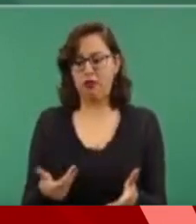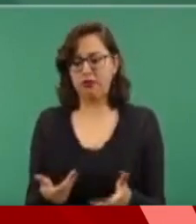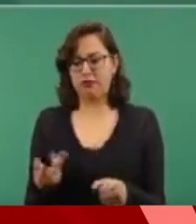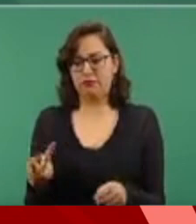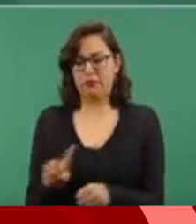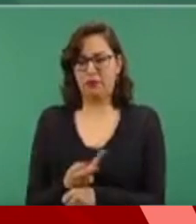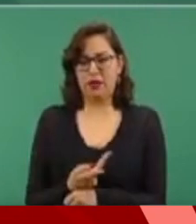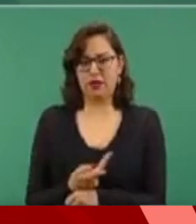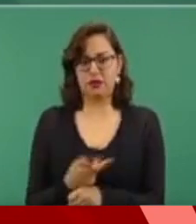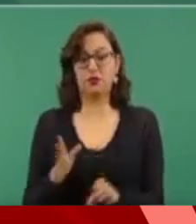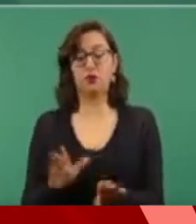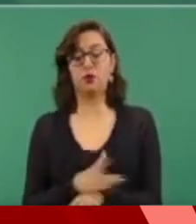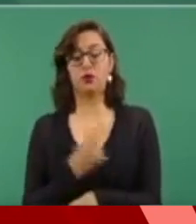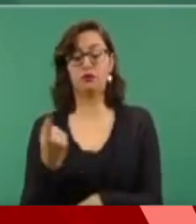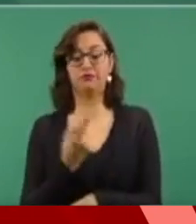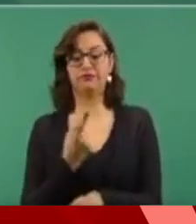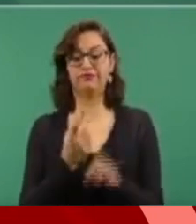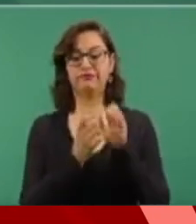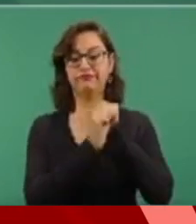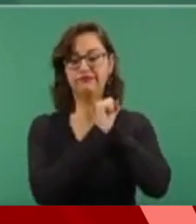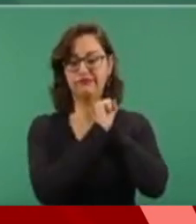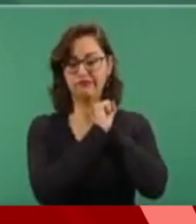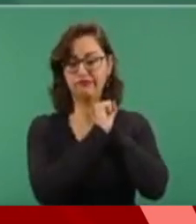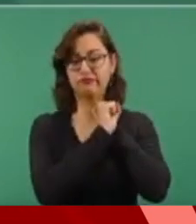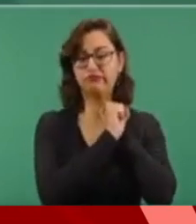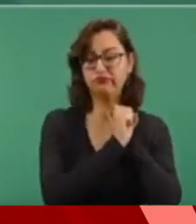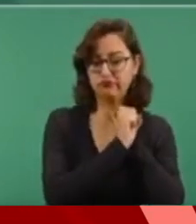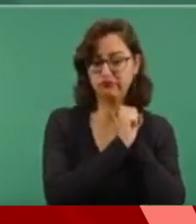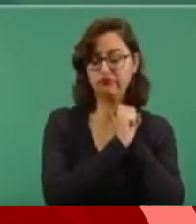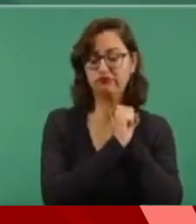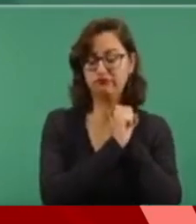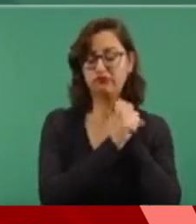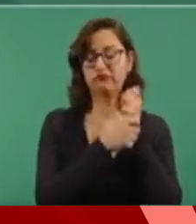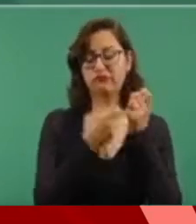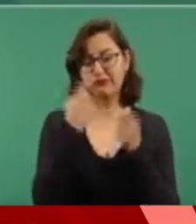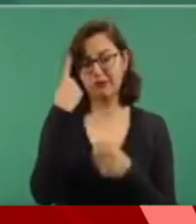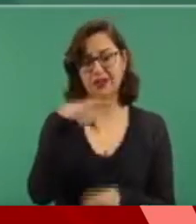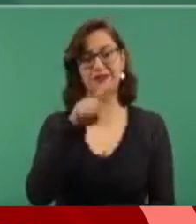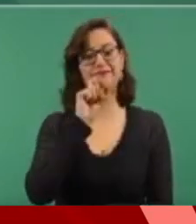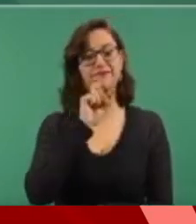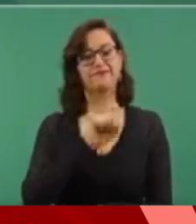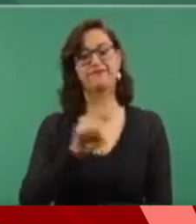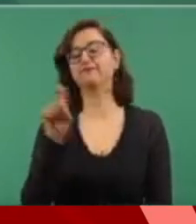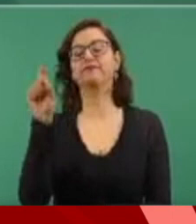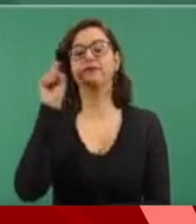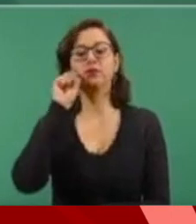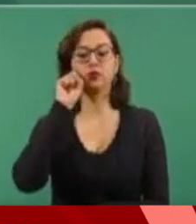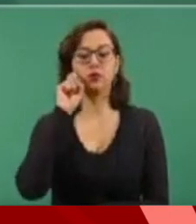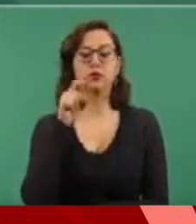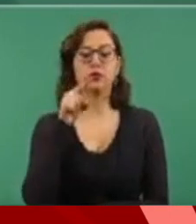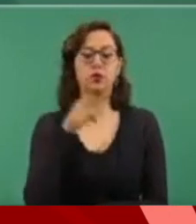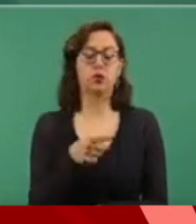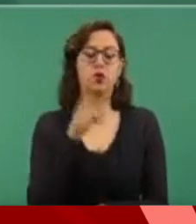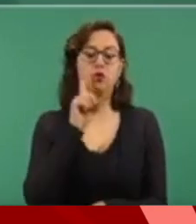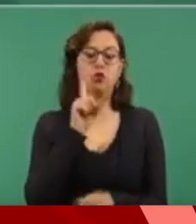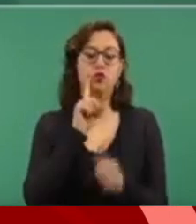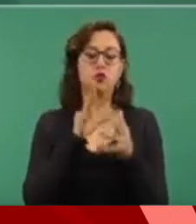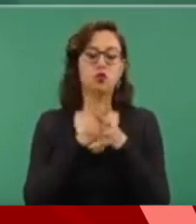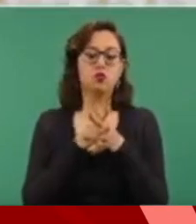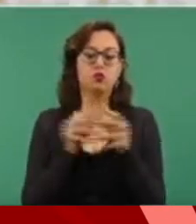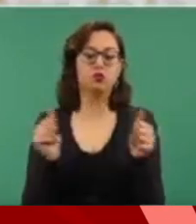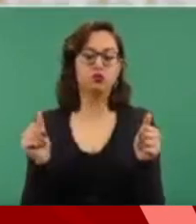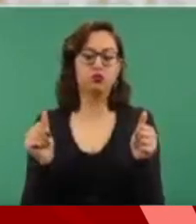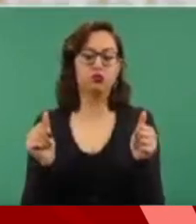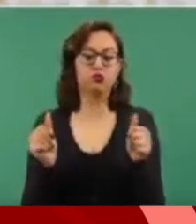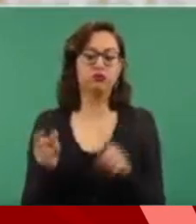fenómeno de la trata de personas, porque el estrato de edades de las mujeres desaparecidas son fundamentalmente entre los 10